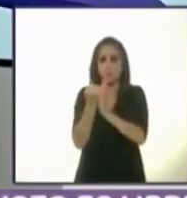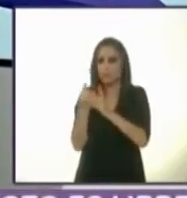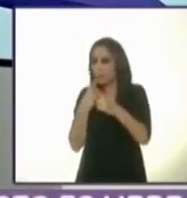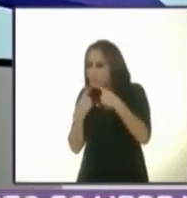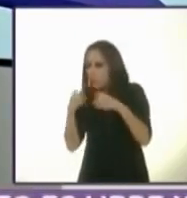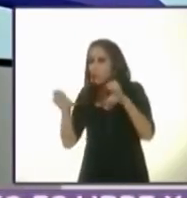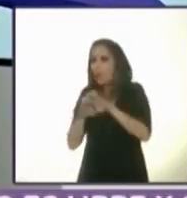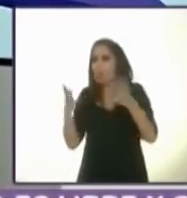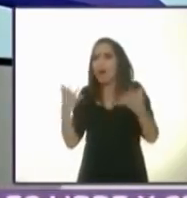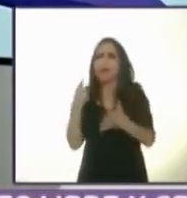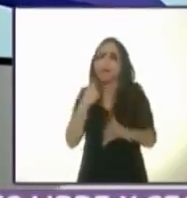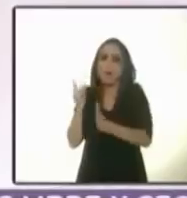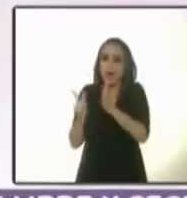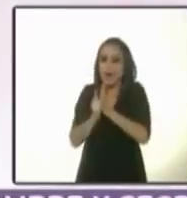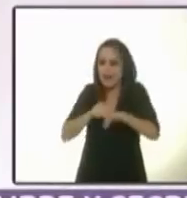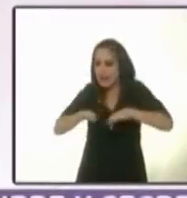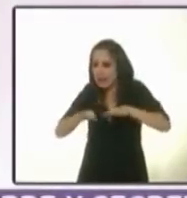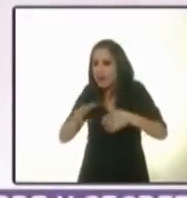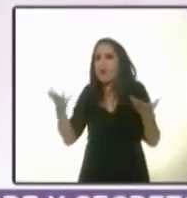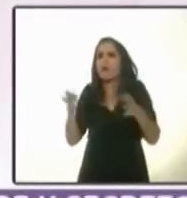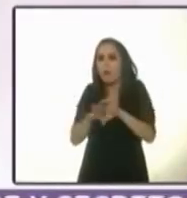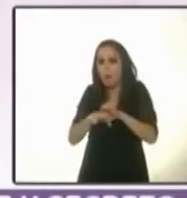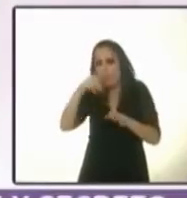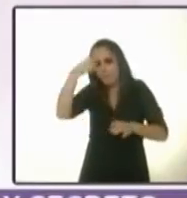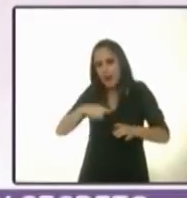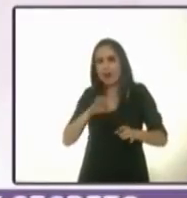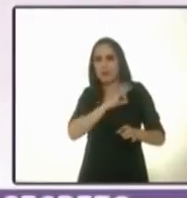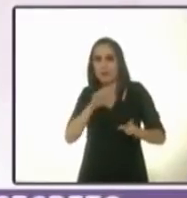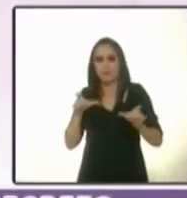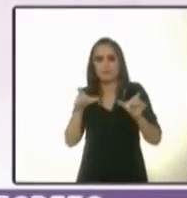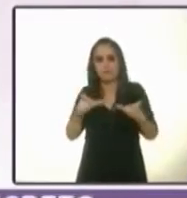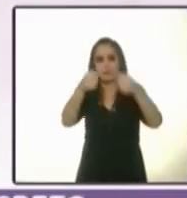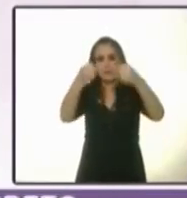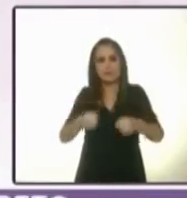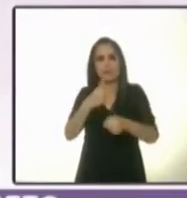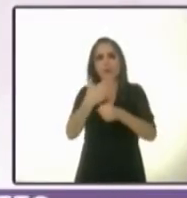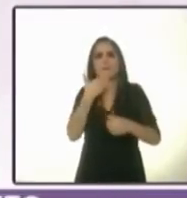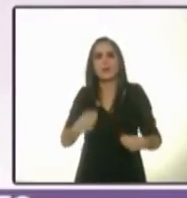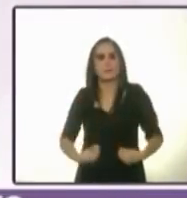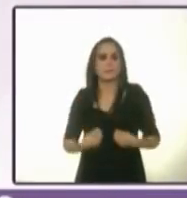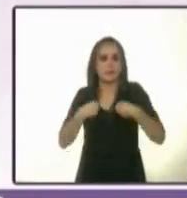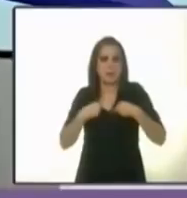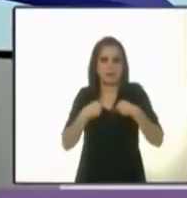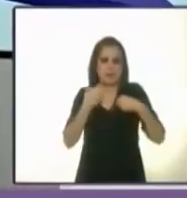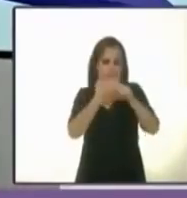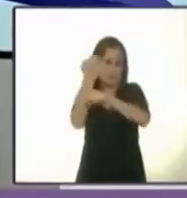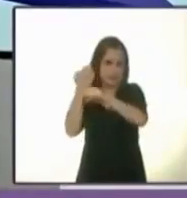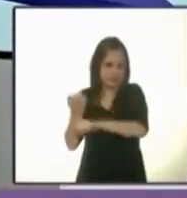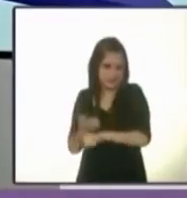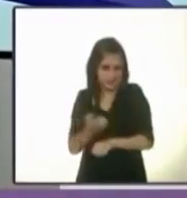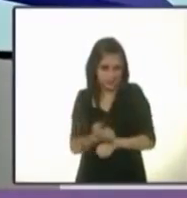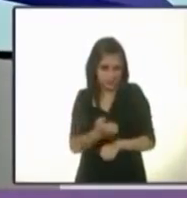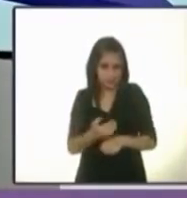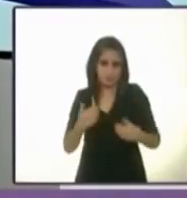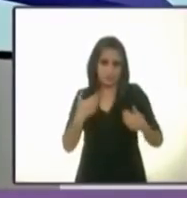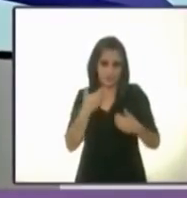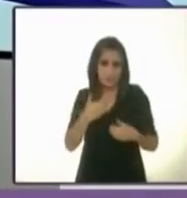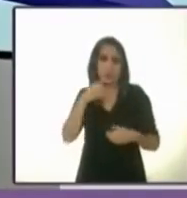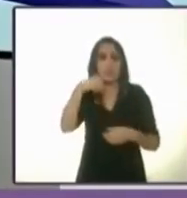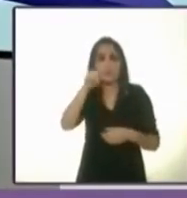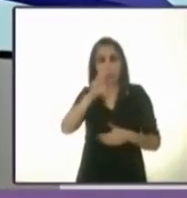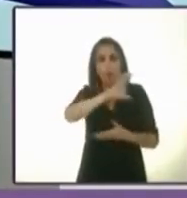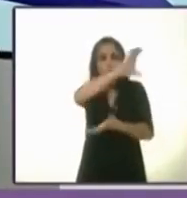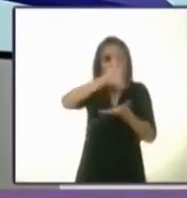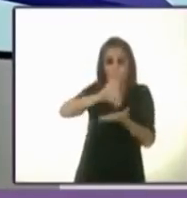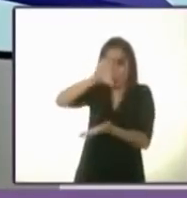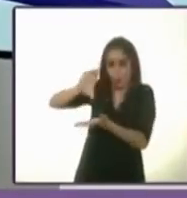y políticas conjuntas que nos den una mejor calidad de vida a todos los que vivimos en esta región. Pero también hay que resaltar que las colonias